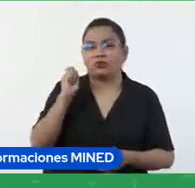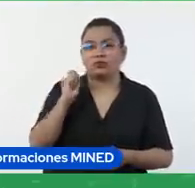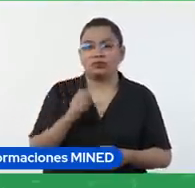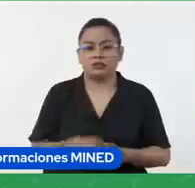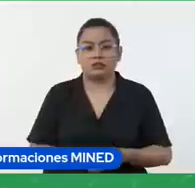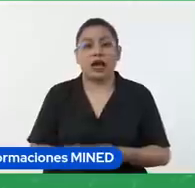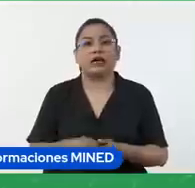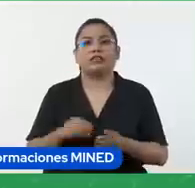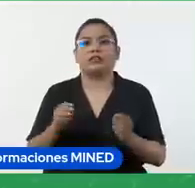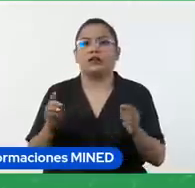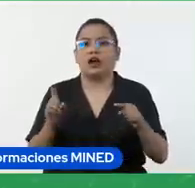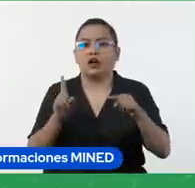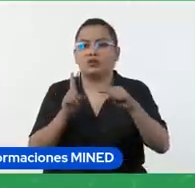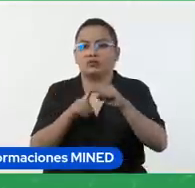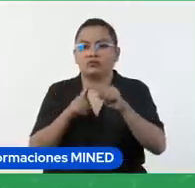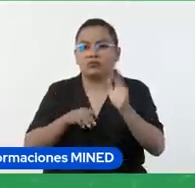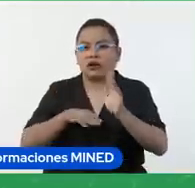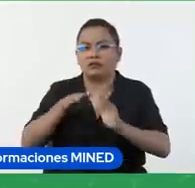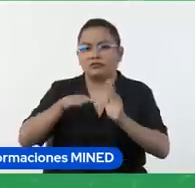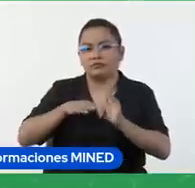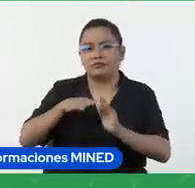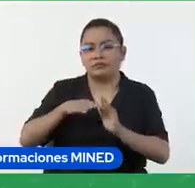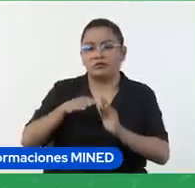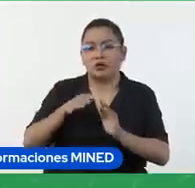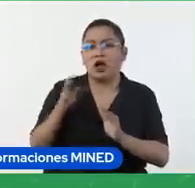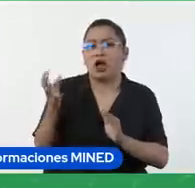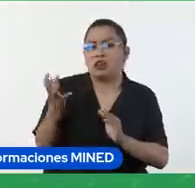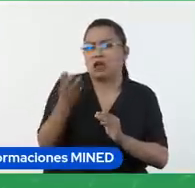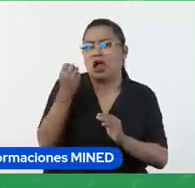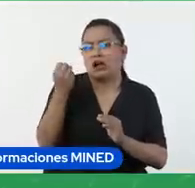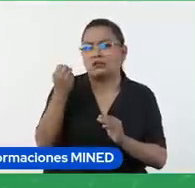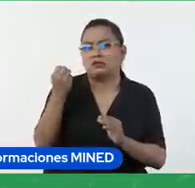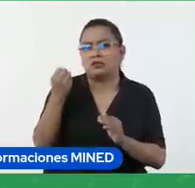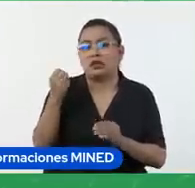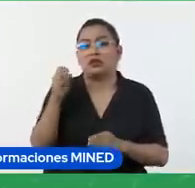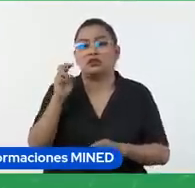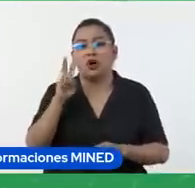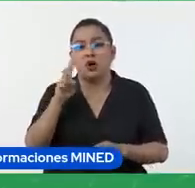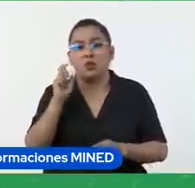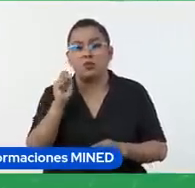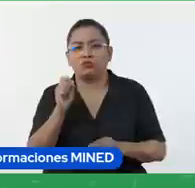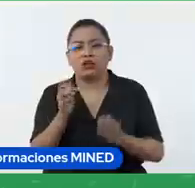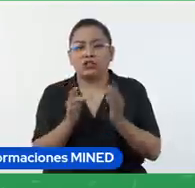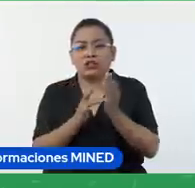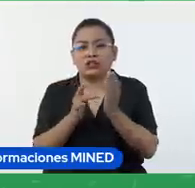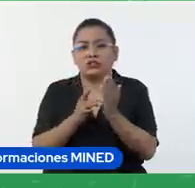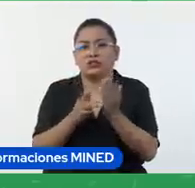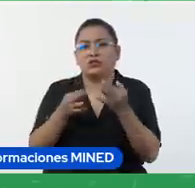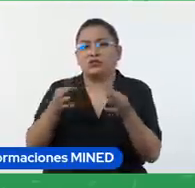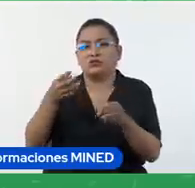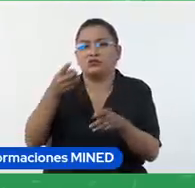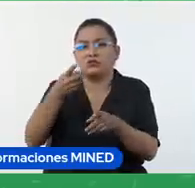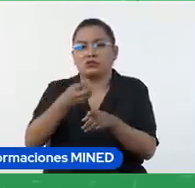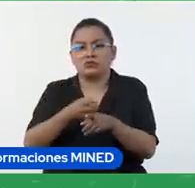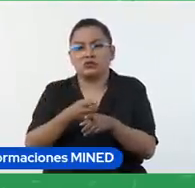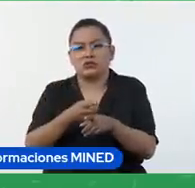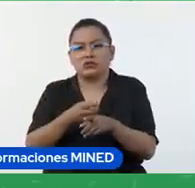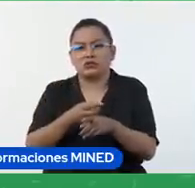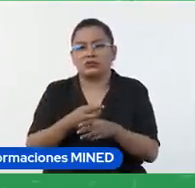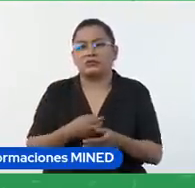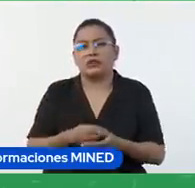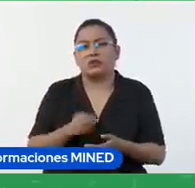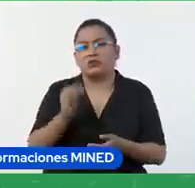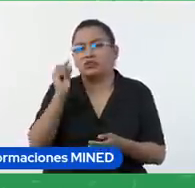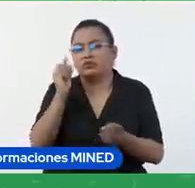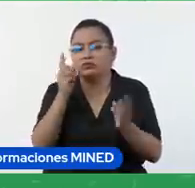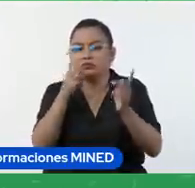el puntaje. Alcanza los estándares, va a tener dos puntos, y es que aplica la técnica de forma correcta, con detalles mínimos a corregir.